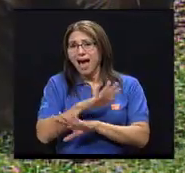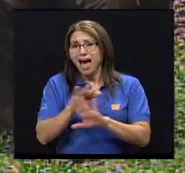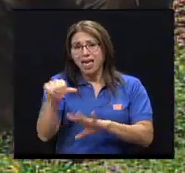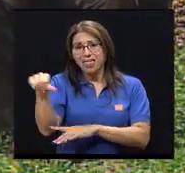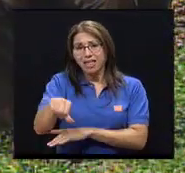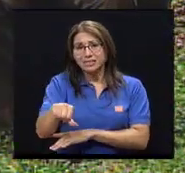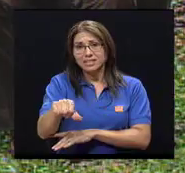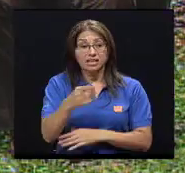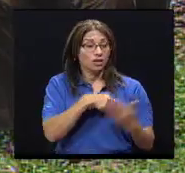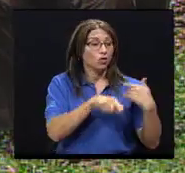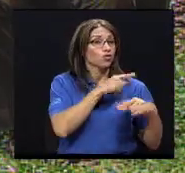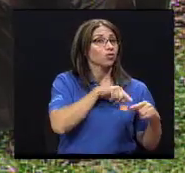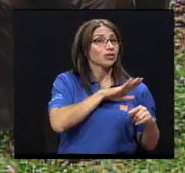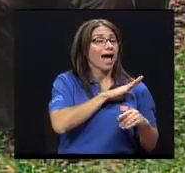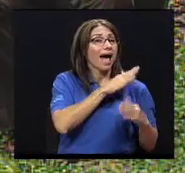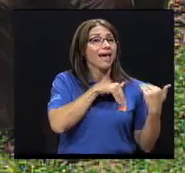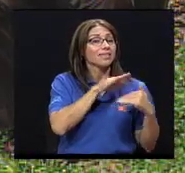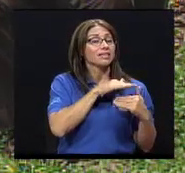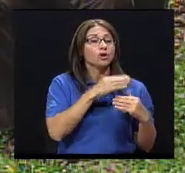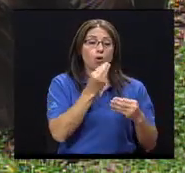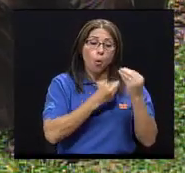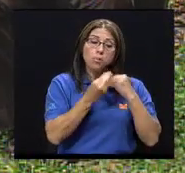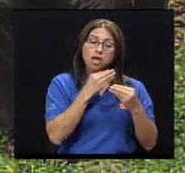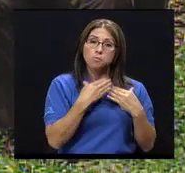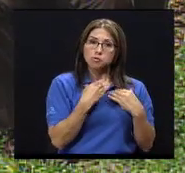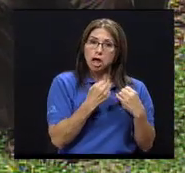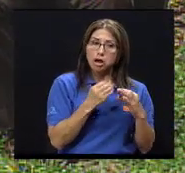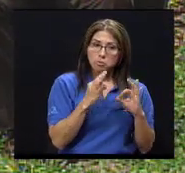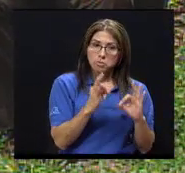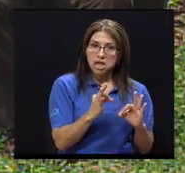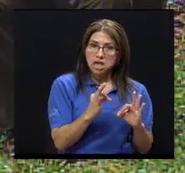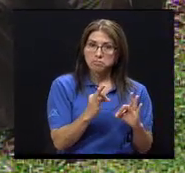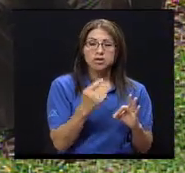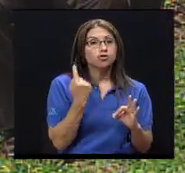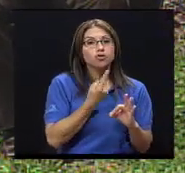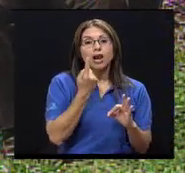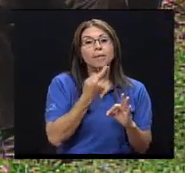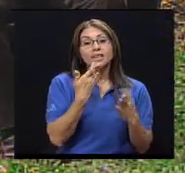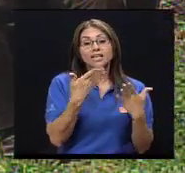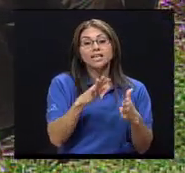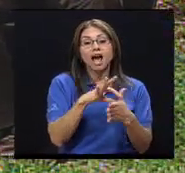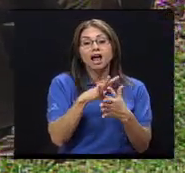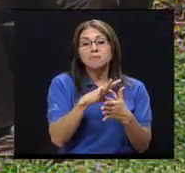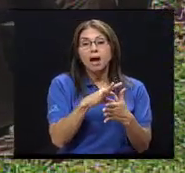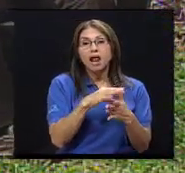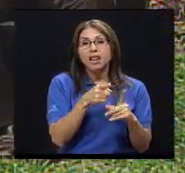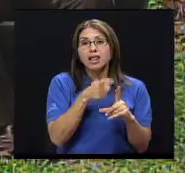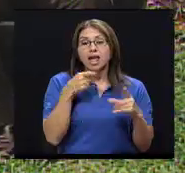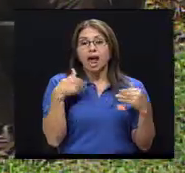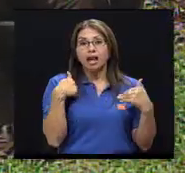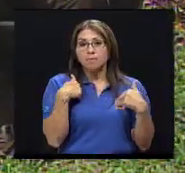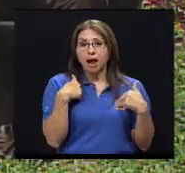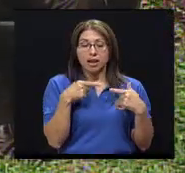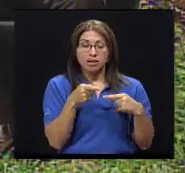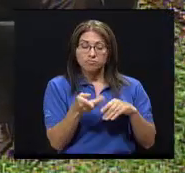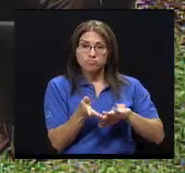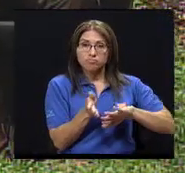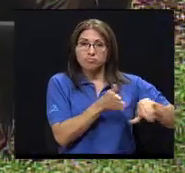Si ya teníamos una alimentación saludable y lo que hicimos fue, como parte de ese proceso de alimentación saludable, sacar los productos de origen animal, vamos a seguir